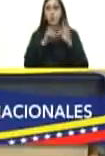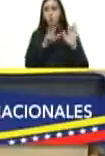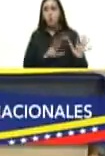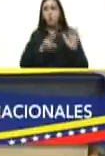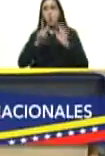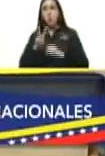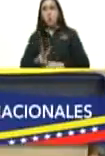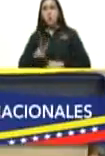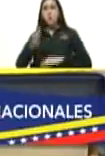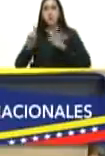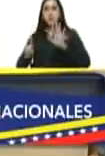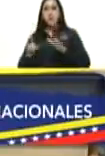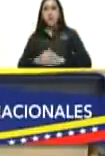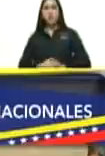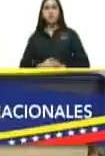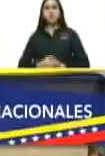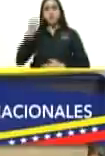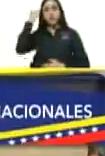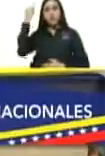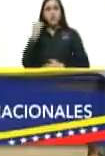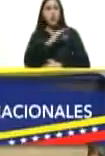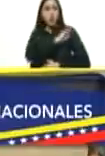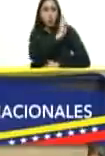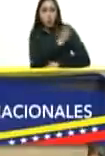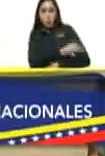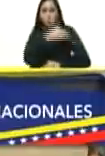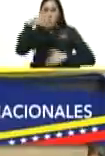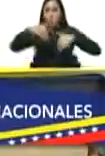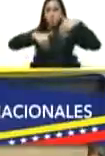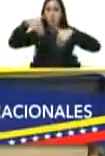la idea de un poder electoral